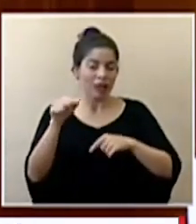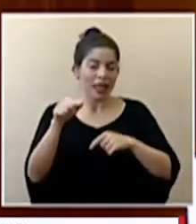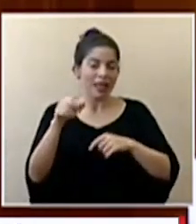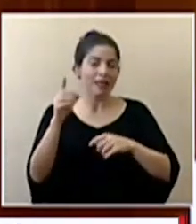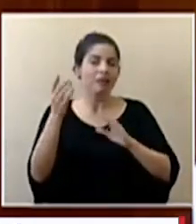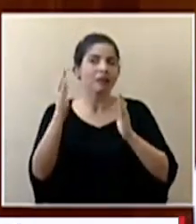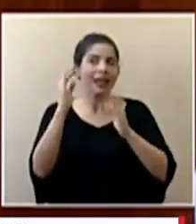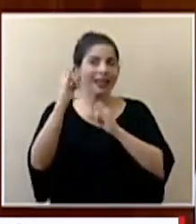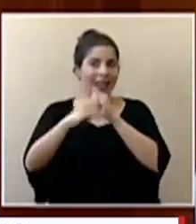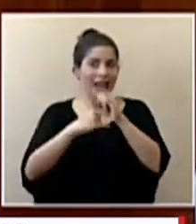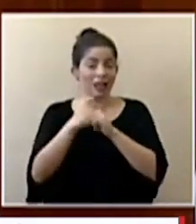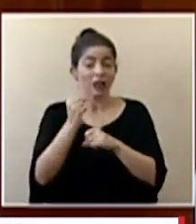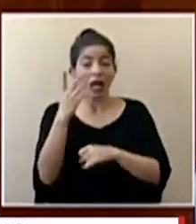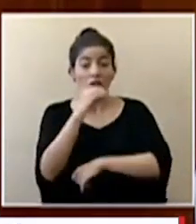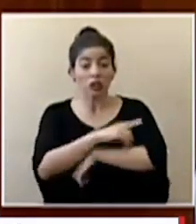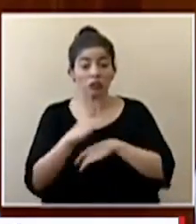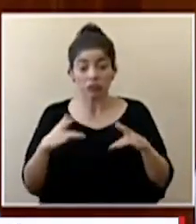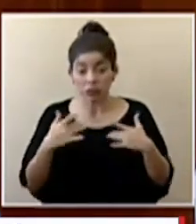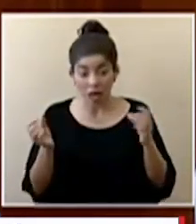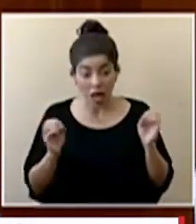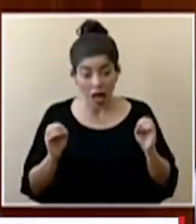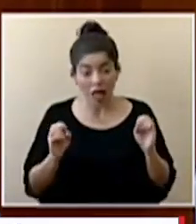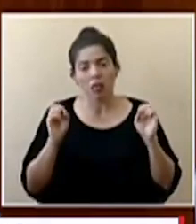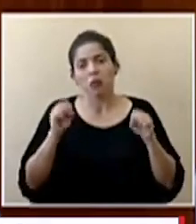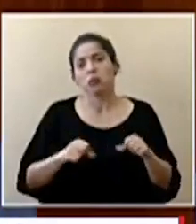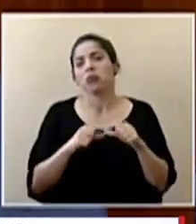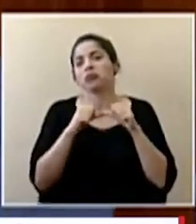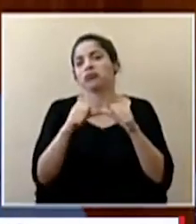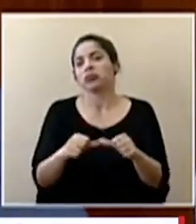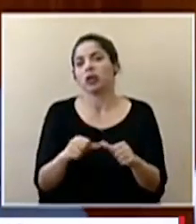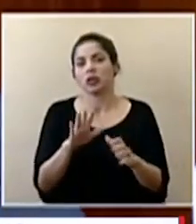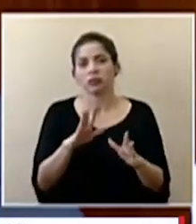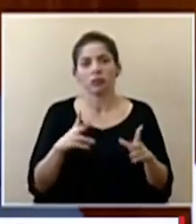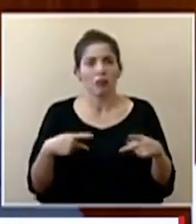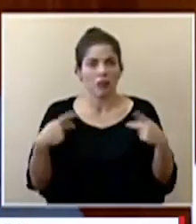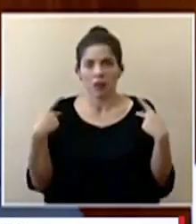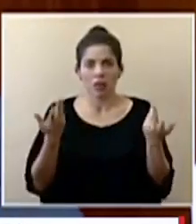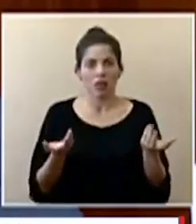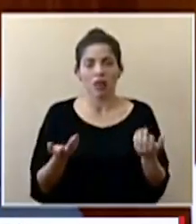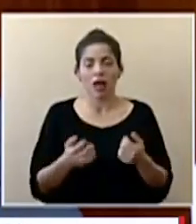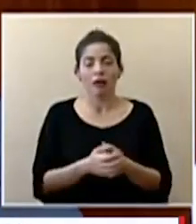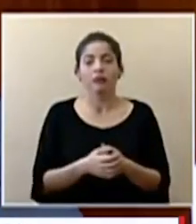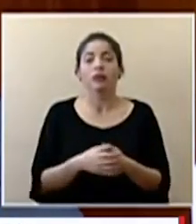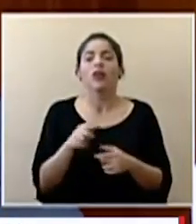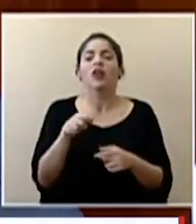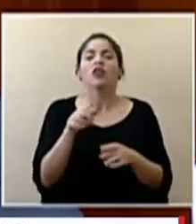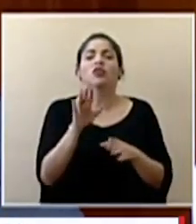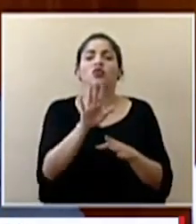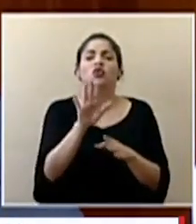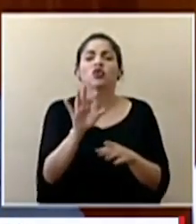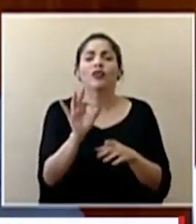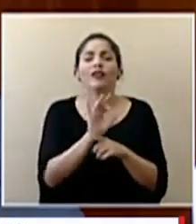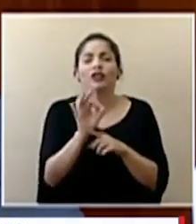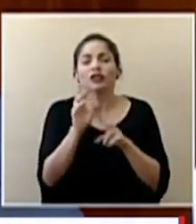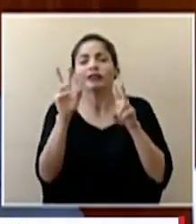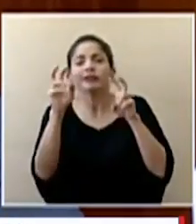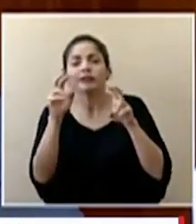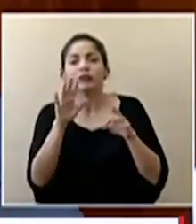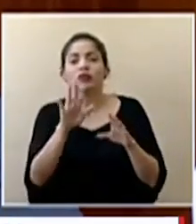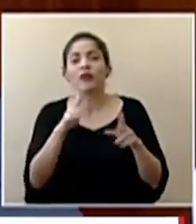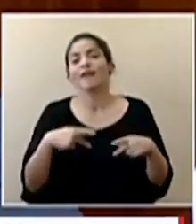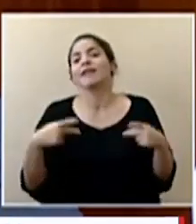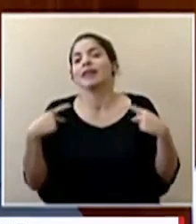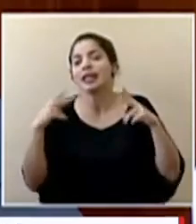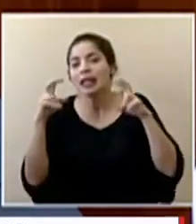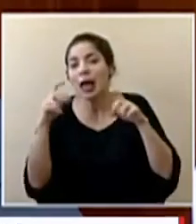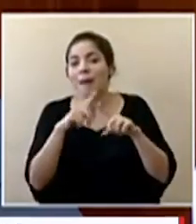mundial ya pueda retomar sus funciones ya hemos dicho que las sus funciones obviamente recordando que se